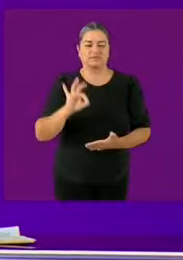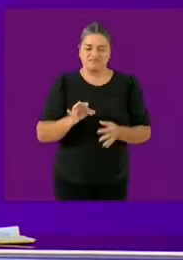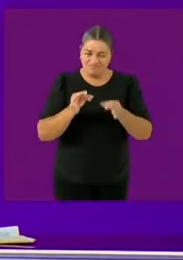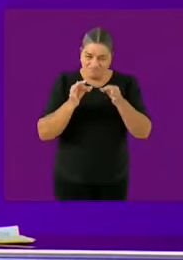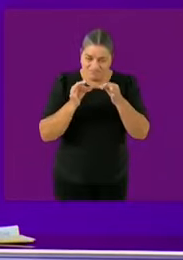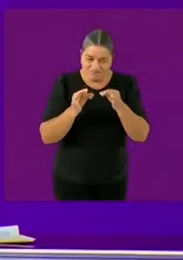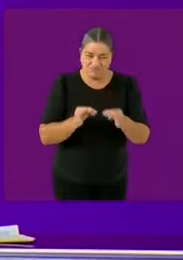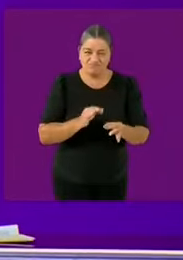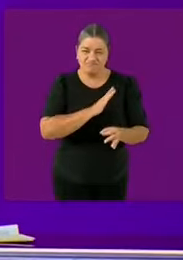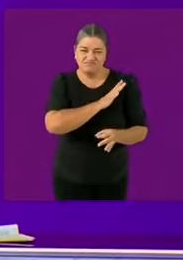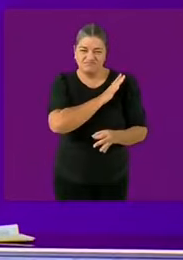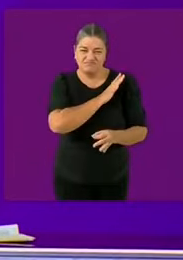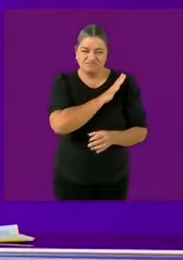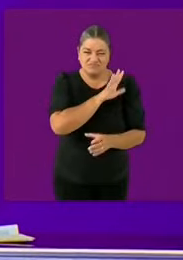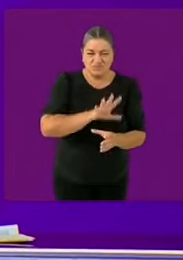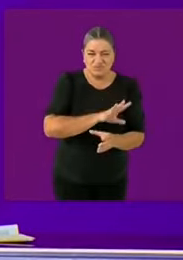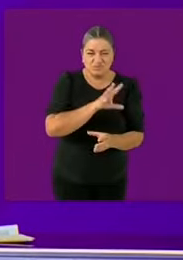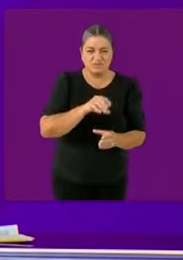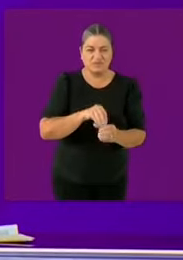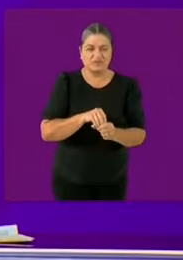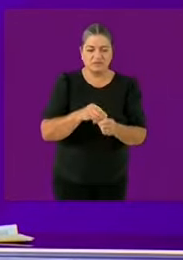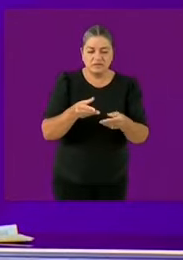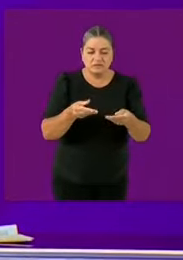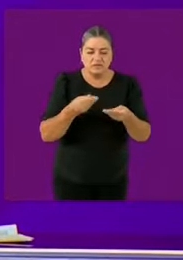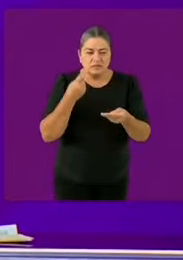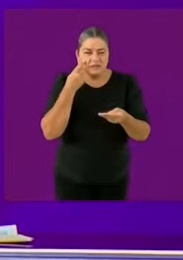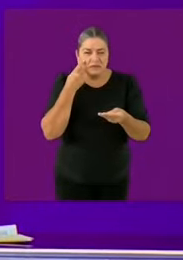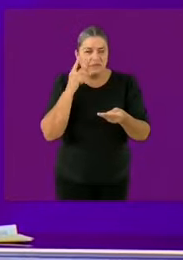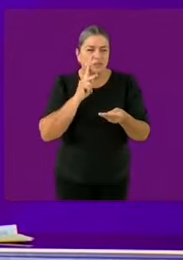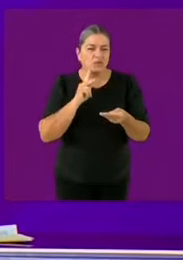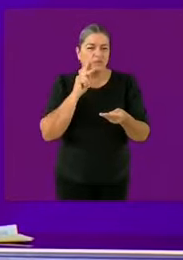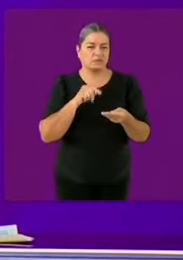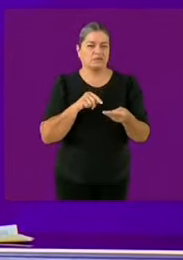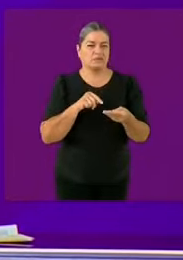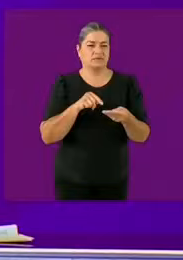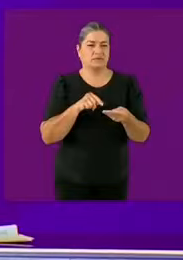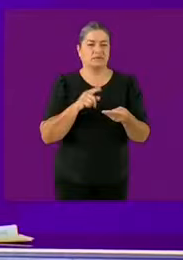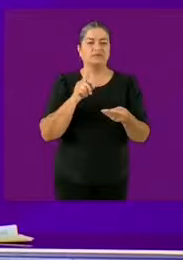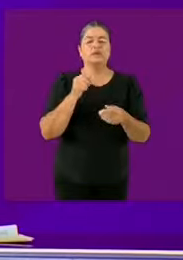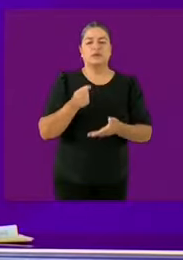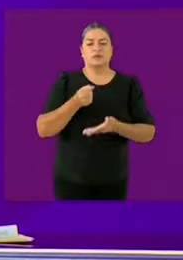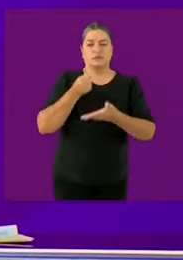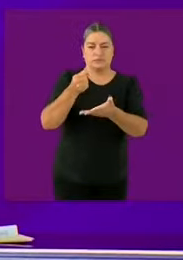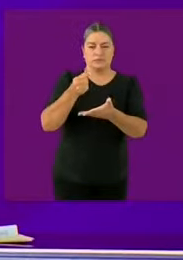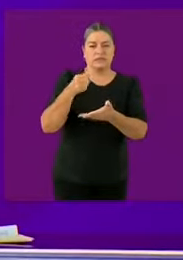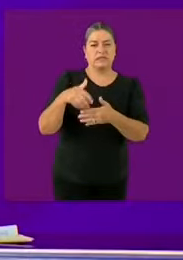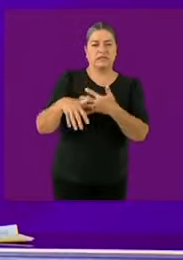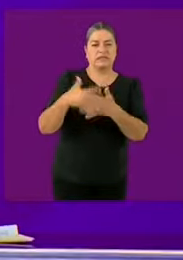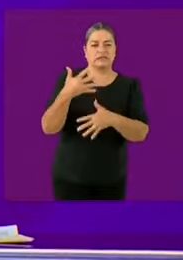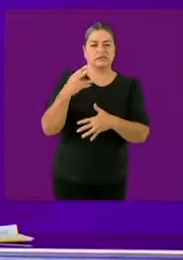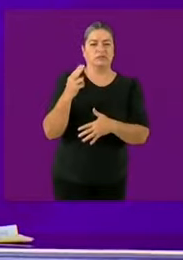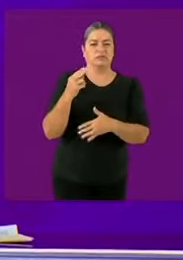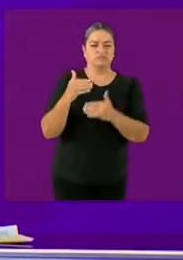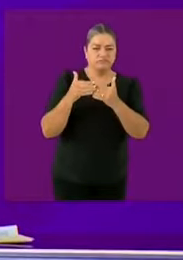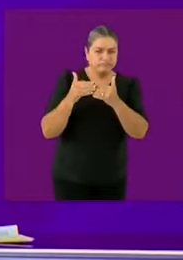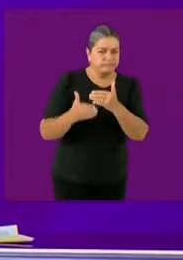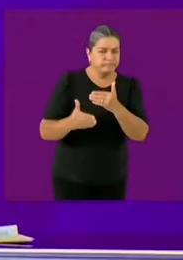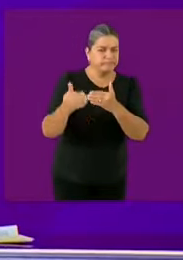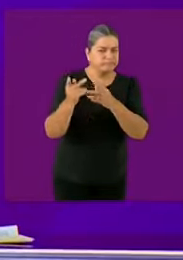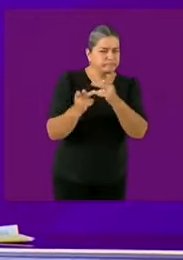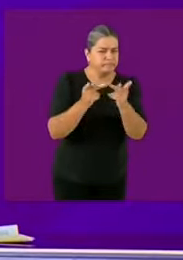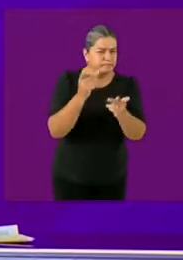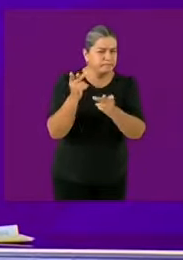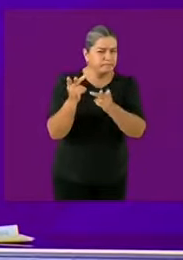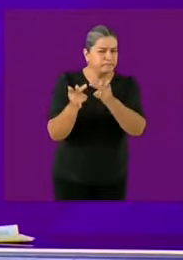licitaciones. El presupuesto se aprueba el 15 de noviembre y a partir de ahí puedes hacer licitaciones para que no te digan que no da